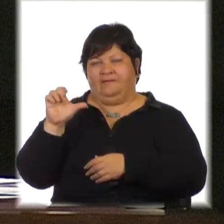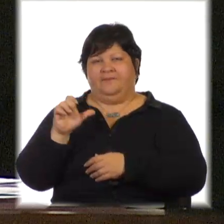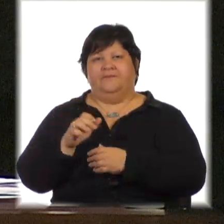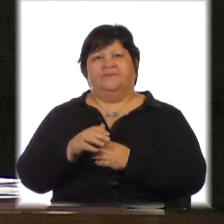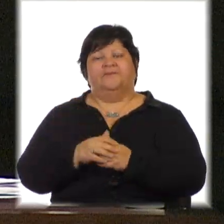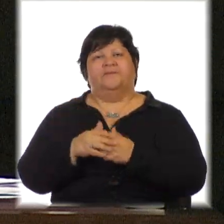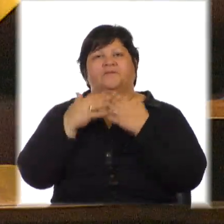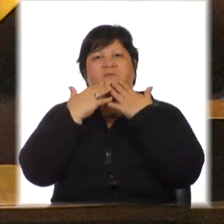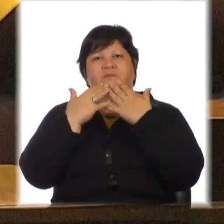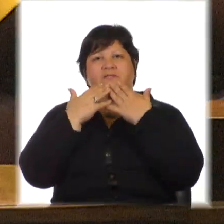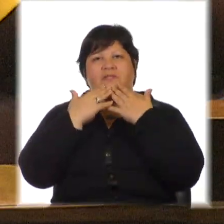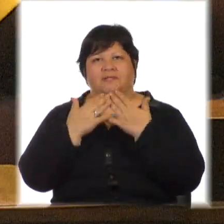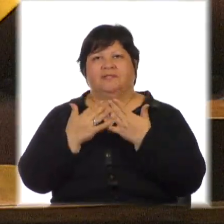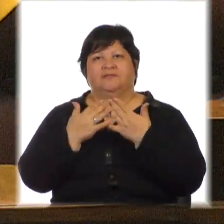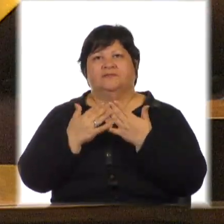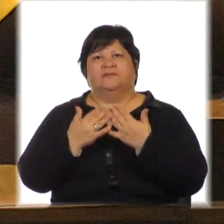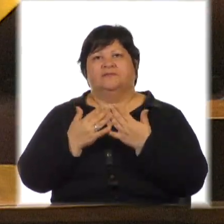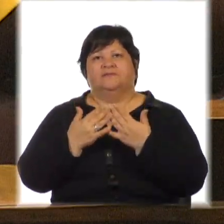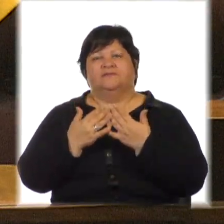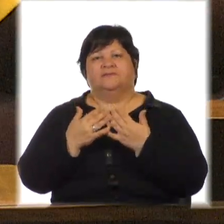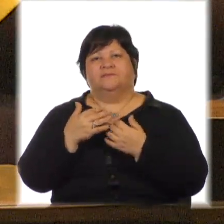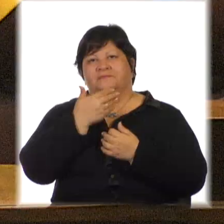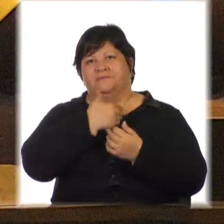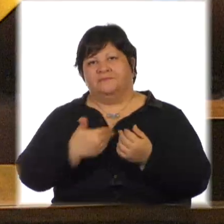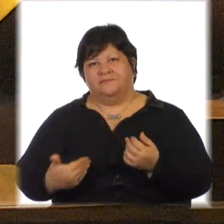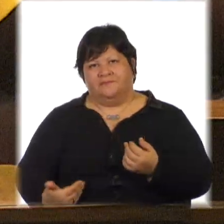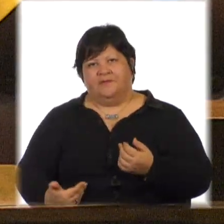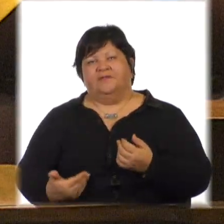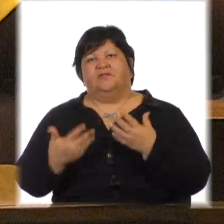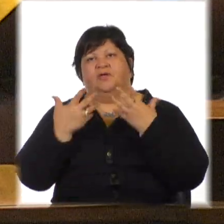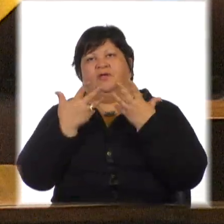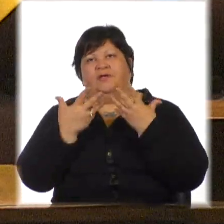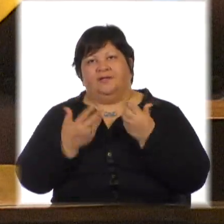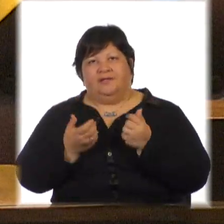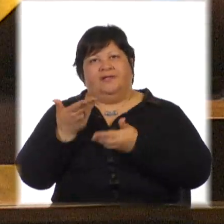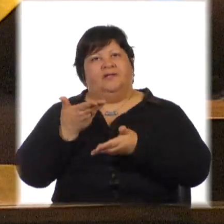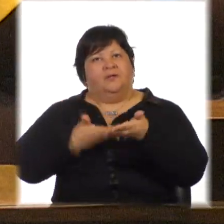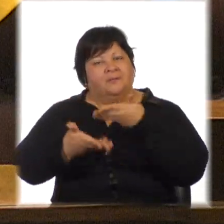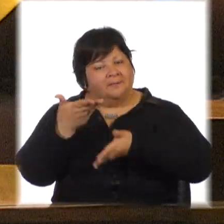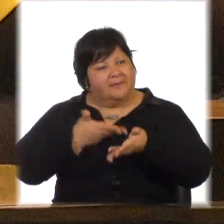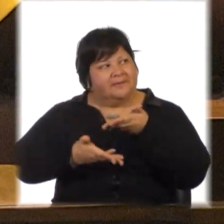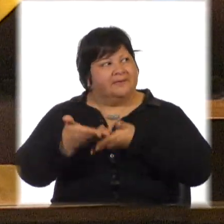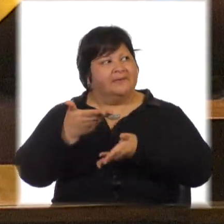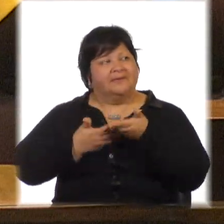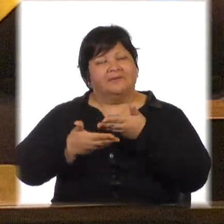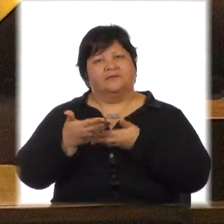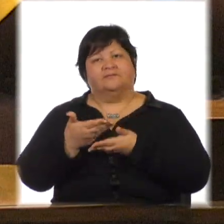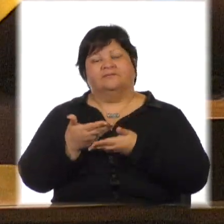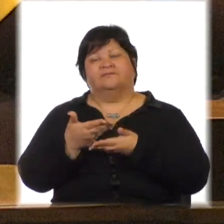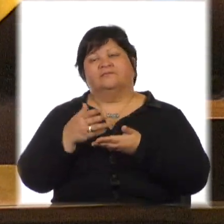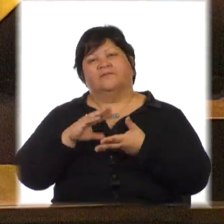Gracias, señor presidente. Quería compartir con ustedes otra mirada desde la cual